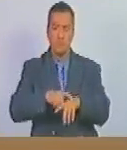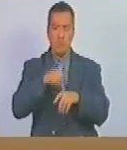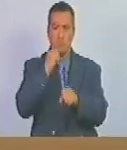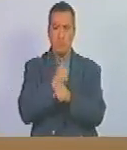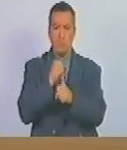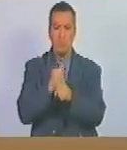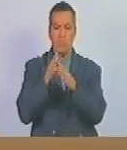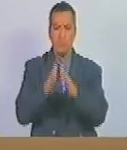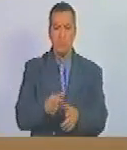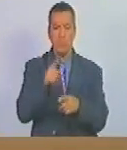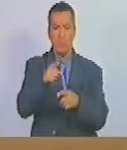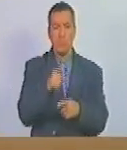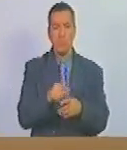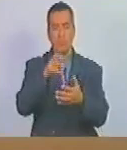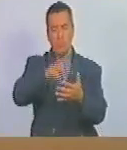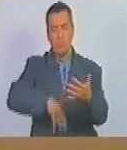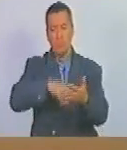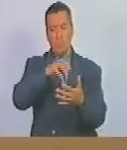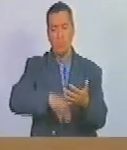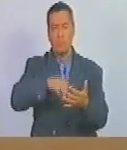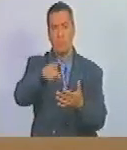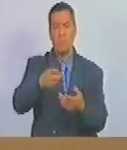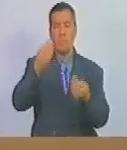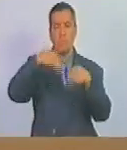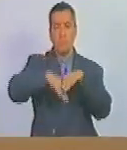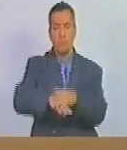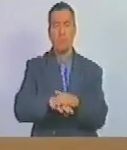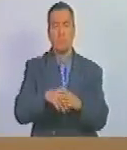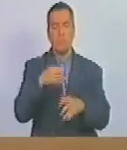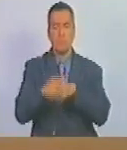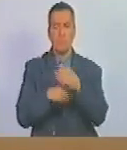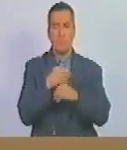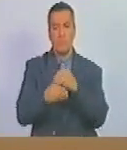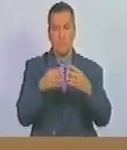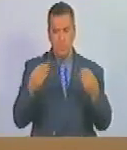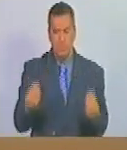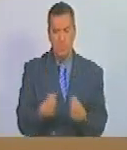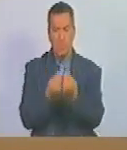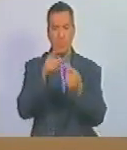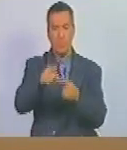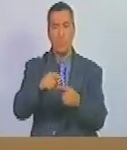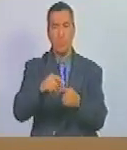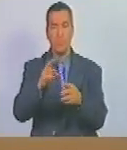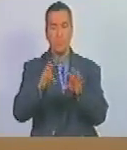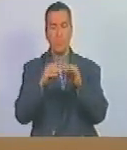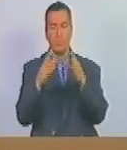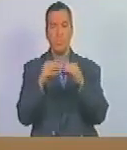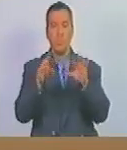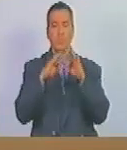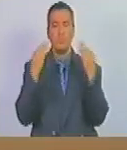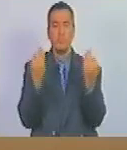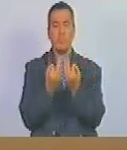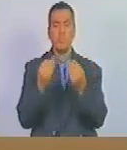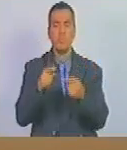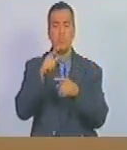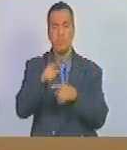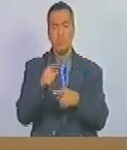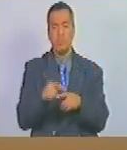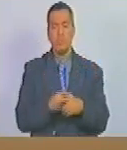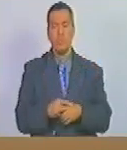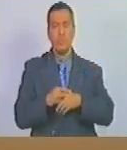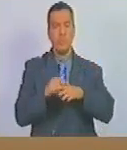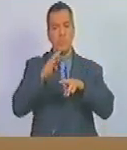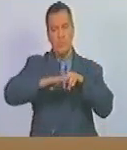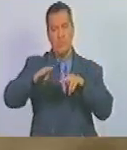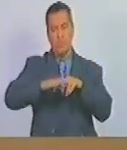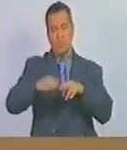trabajadoras o trabajadores agrícolas inclusive el que realiza con acompañamiento de su familia la infracción a la edad